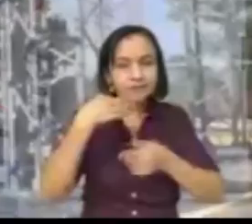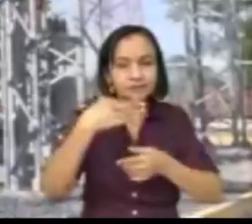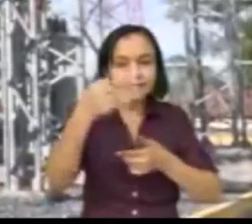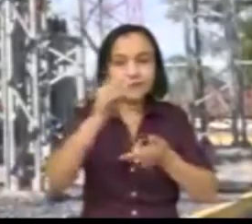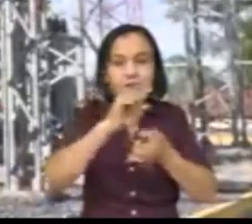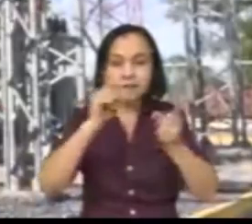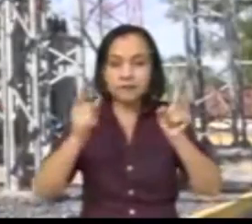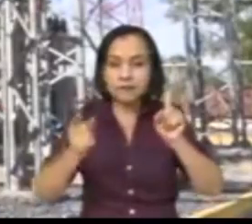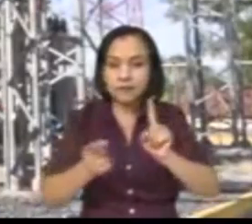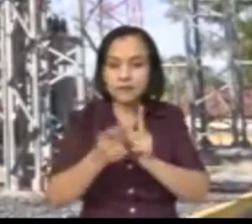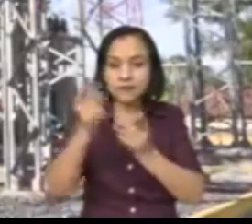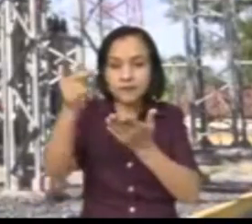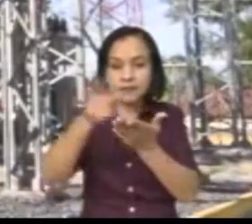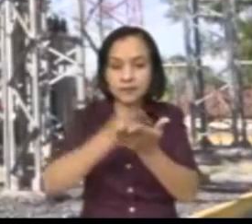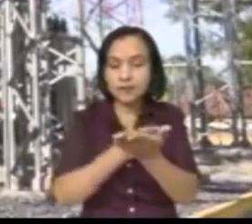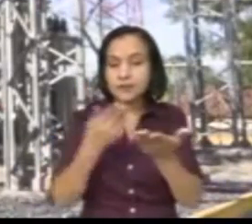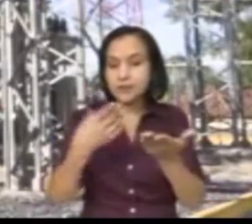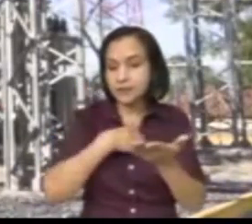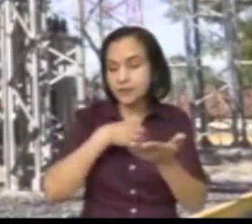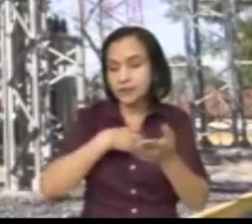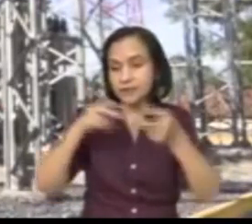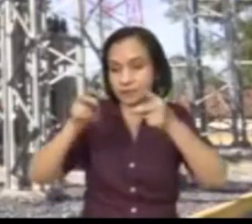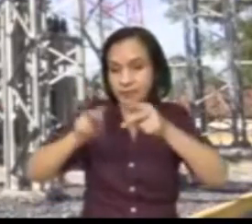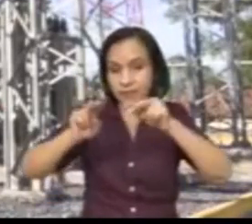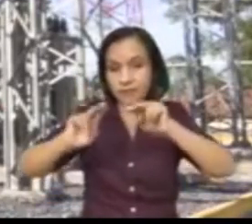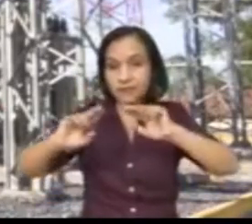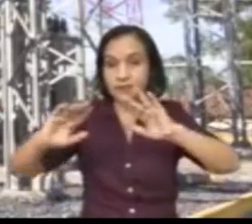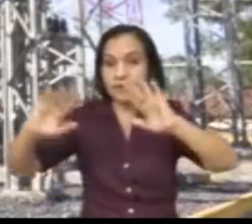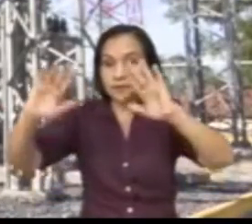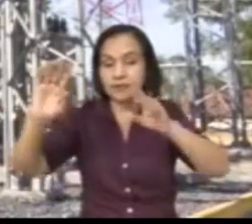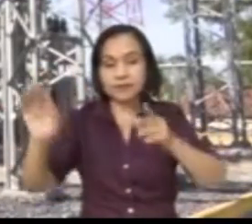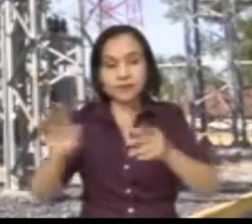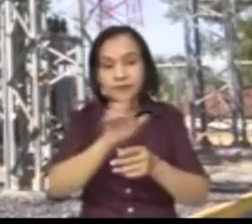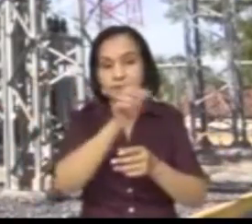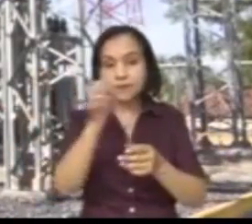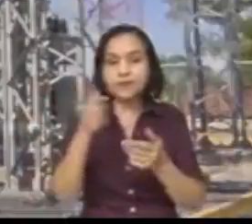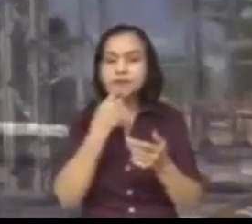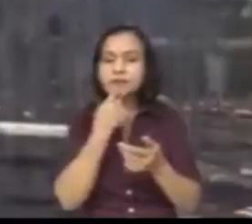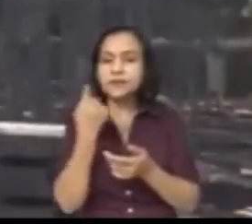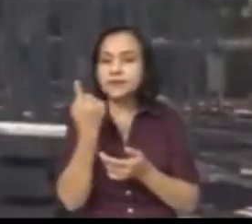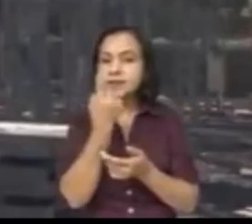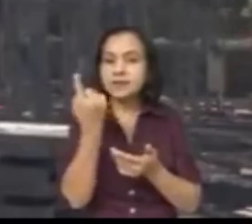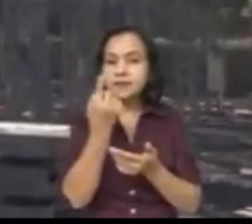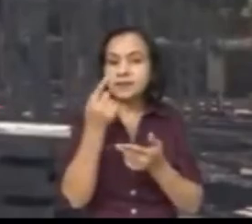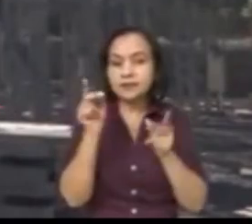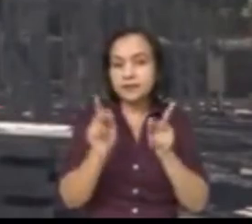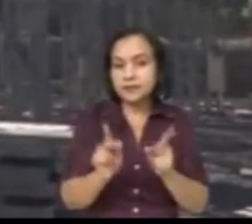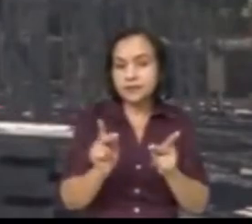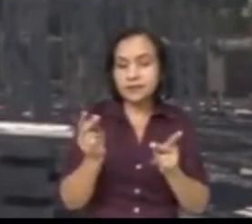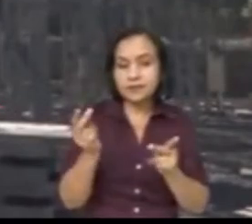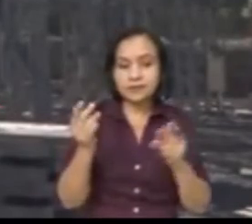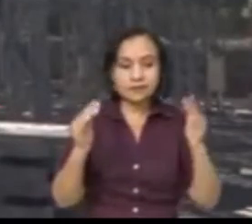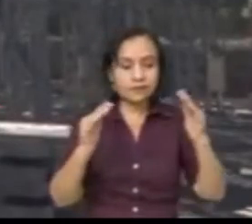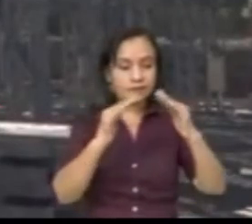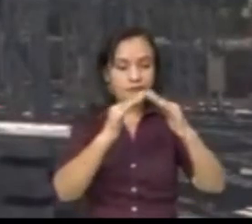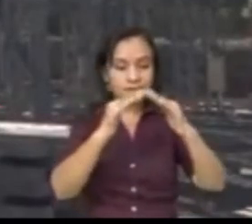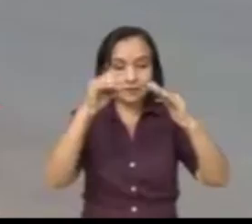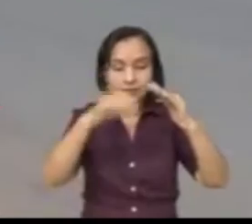impulsar los proyectos de fuentes renovables. Por el otro lado, ¿quiénes son los que consumen también un buen